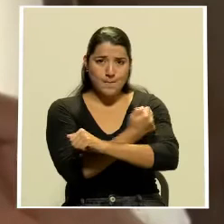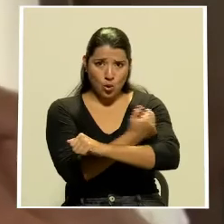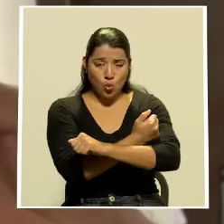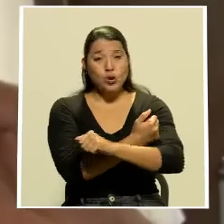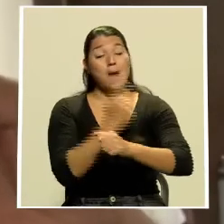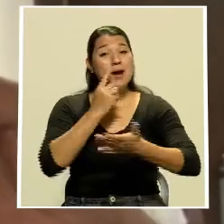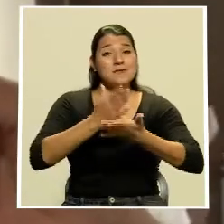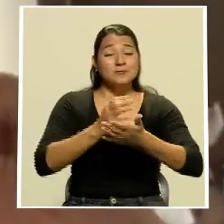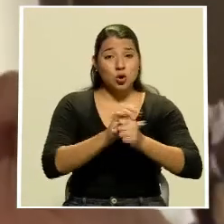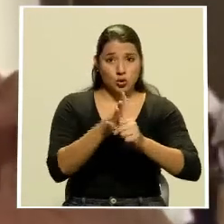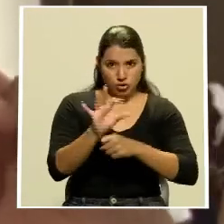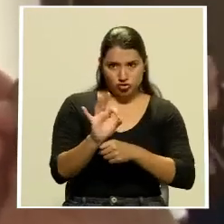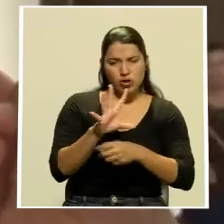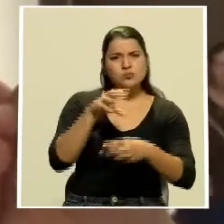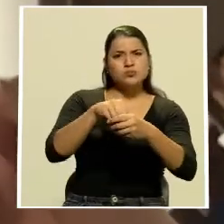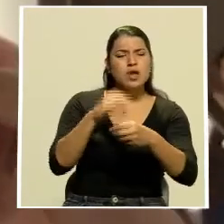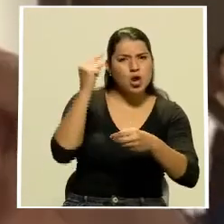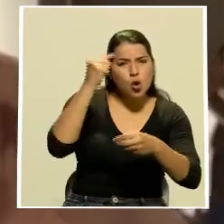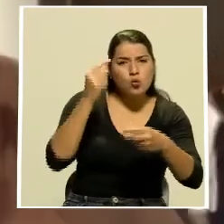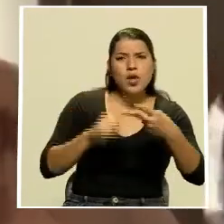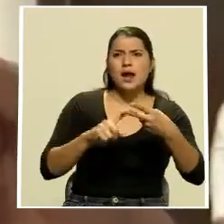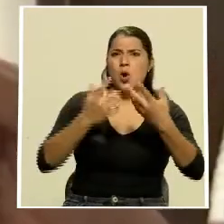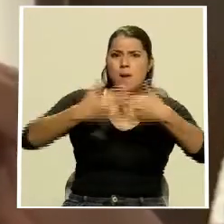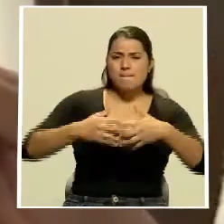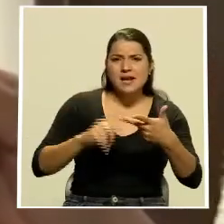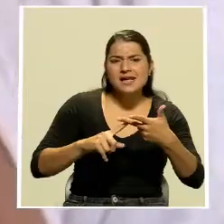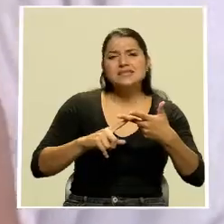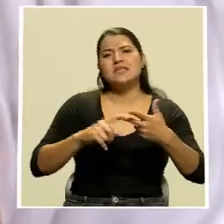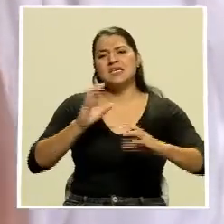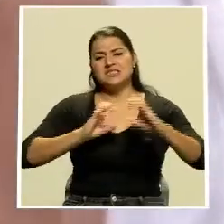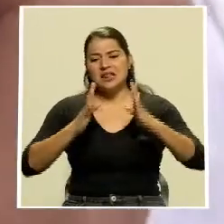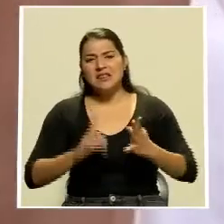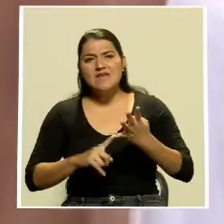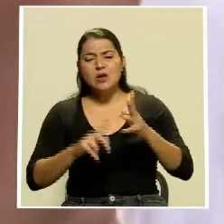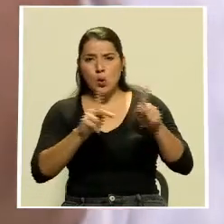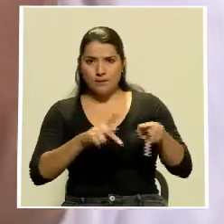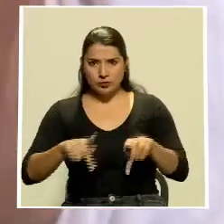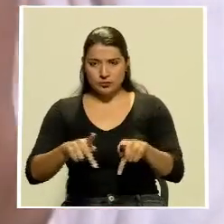de gobiernos, organizaciones de salud globales, fabricantes, científicos y la sociedad civil.